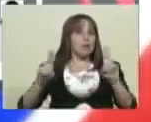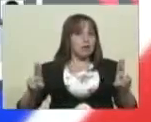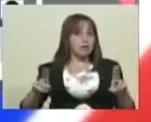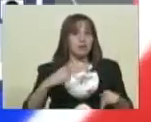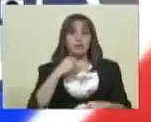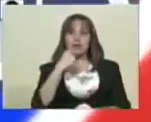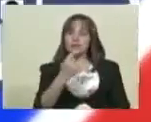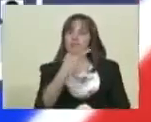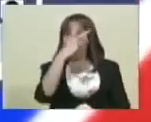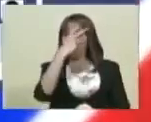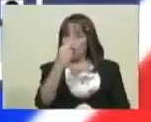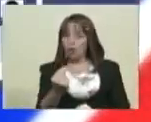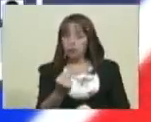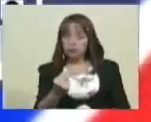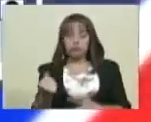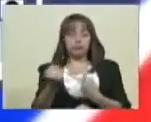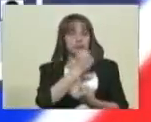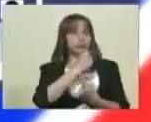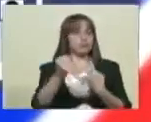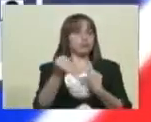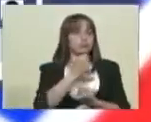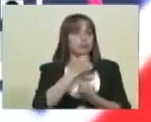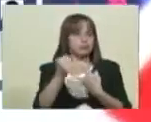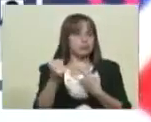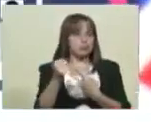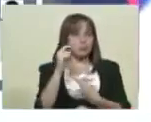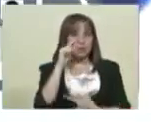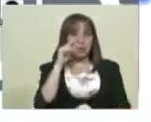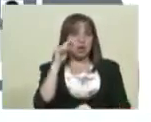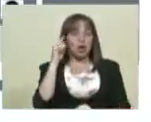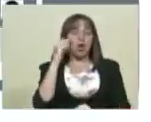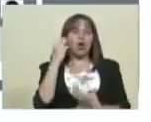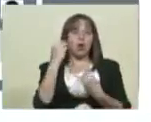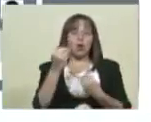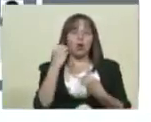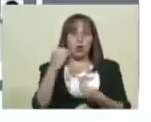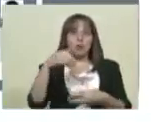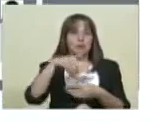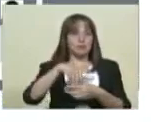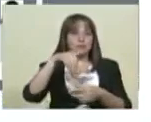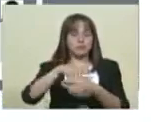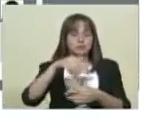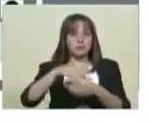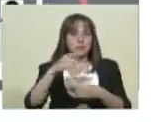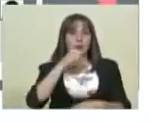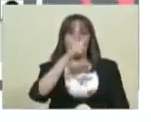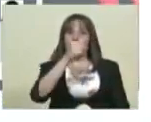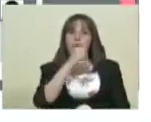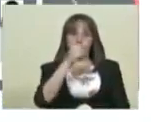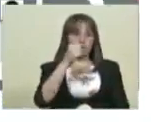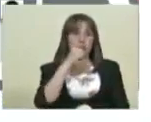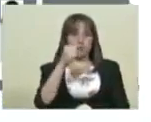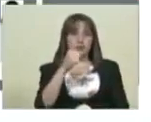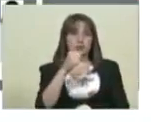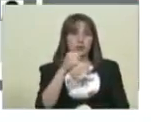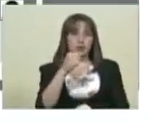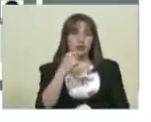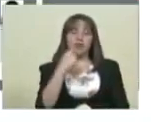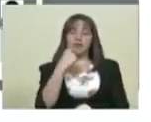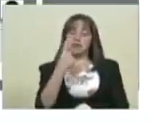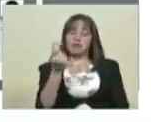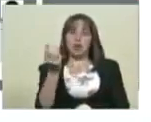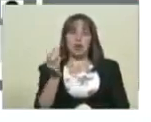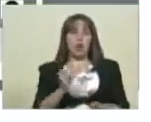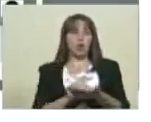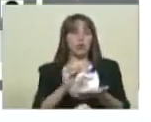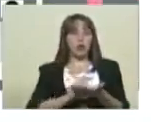a la violencia. Y estos acompañantes internacionales que nos ven, estos periodistas, una vez más van a volver